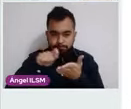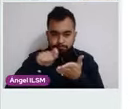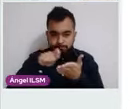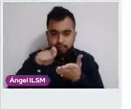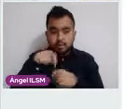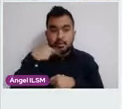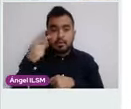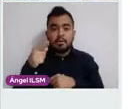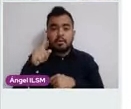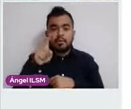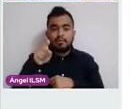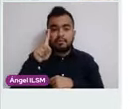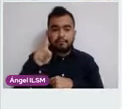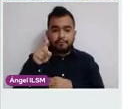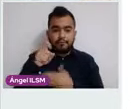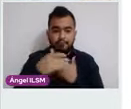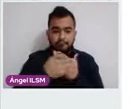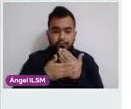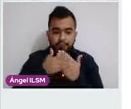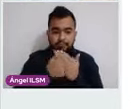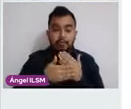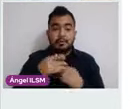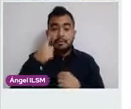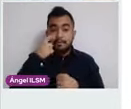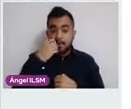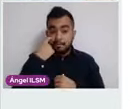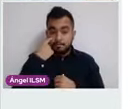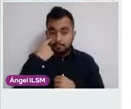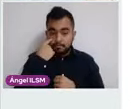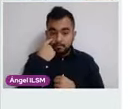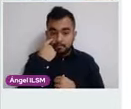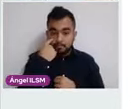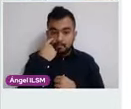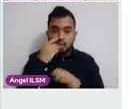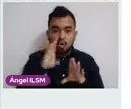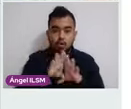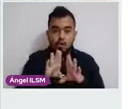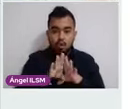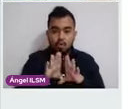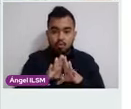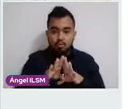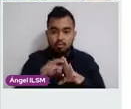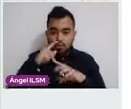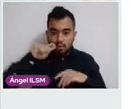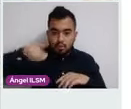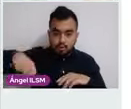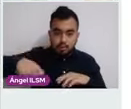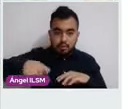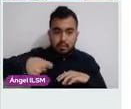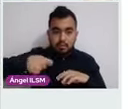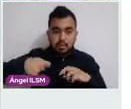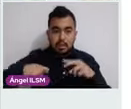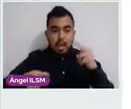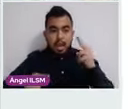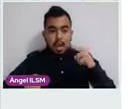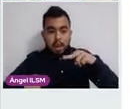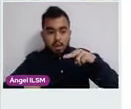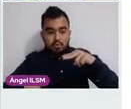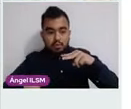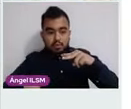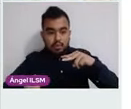Para la toma del papá Nicolau, vamos a colocar a nuestra paciente acostada, lo que es en posición